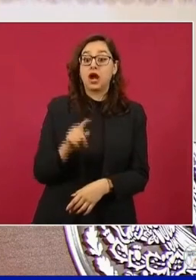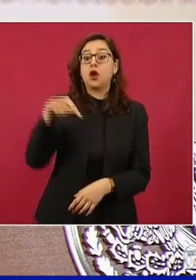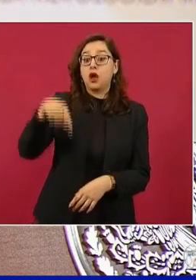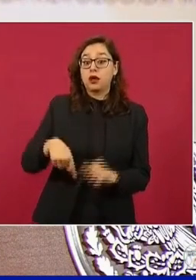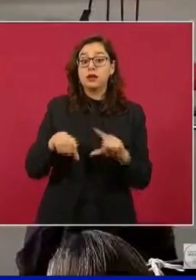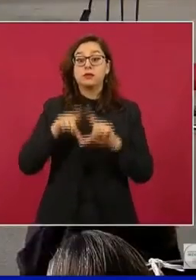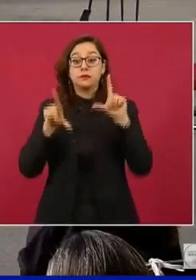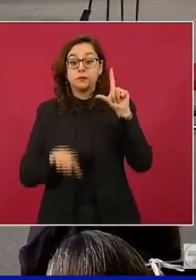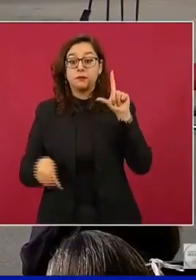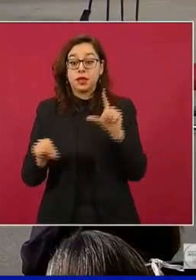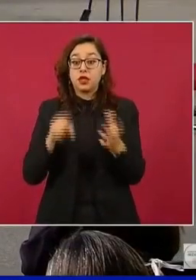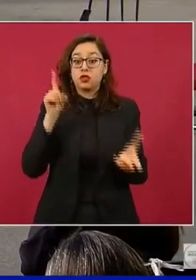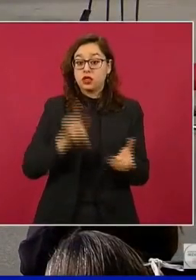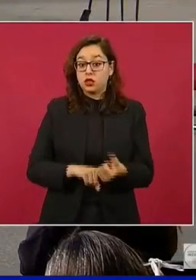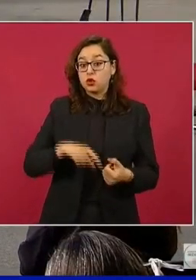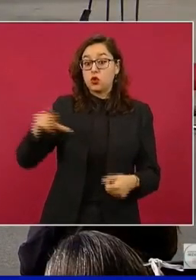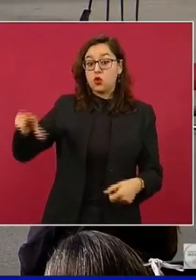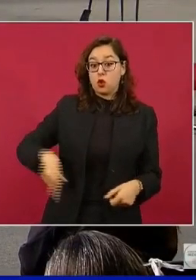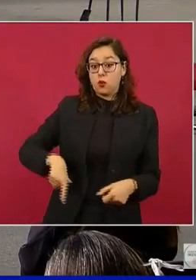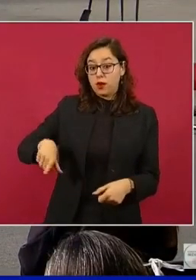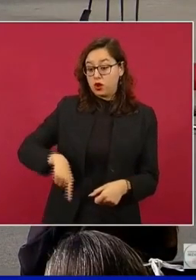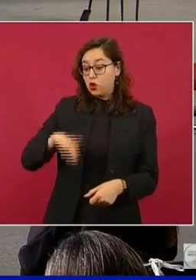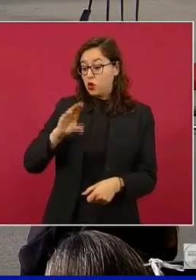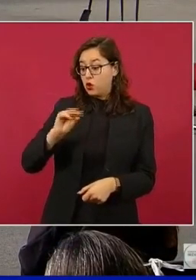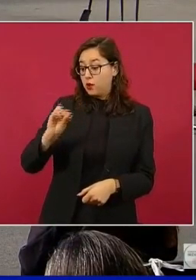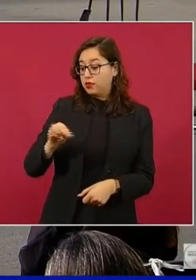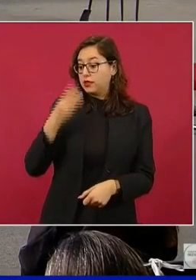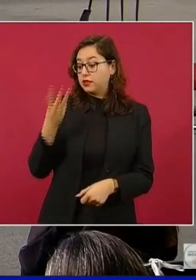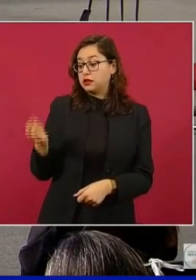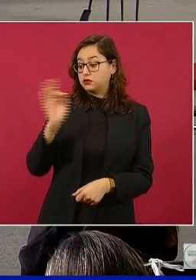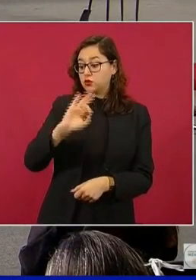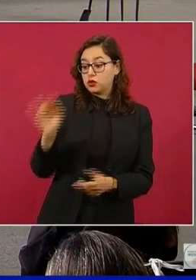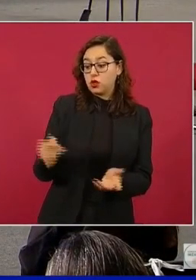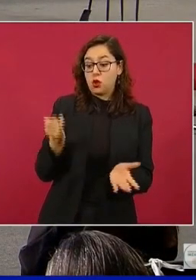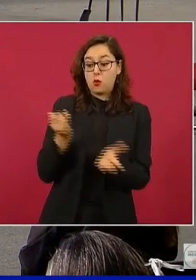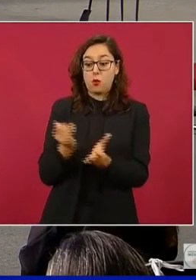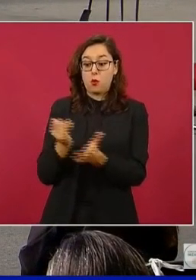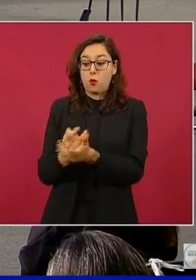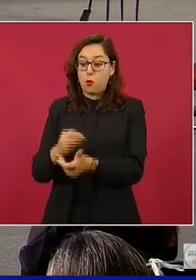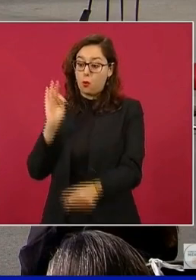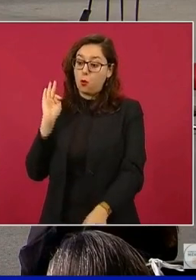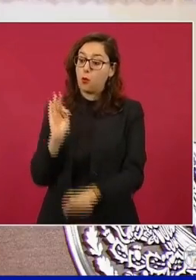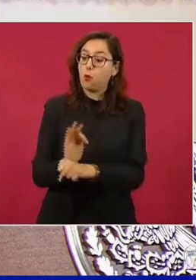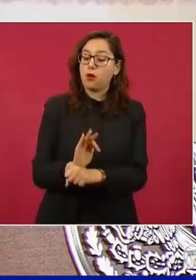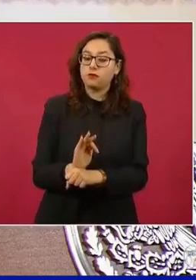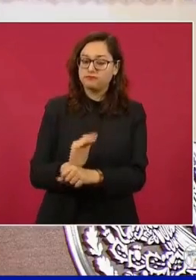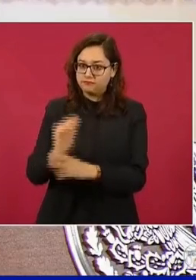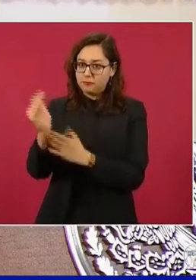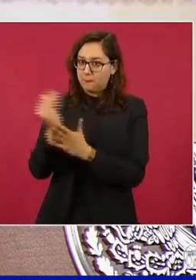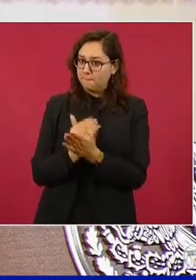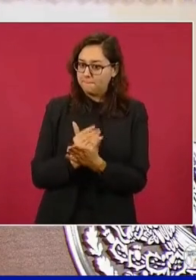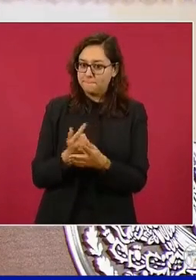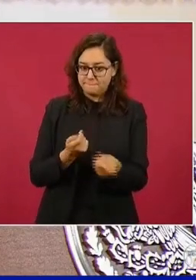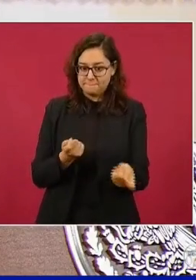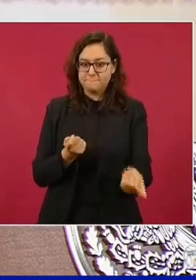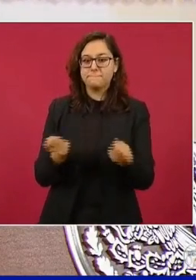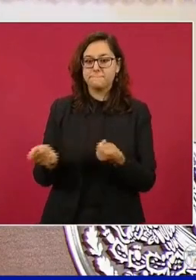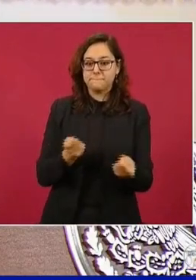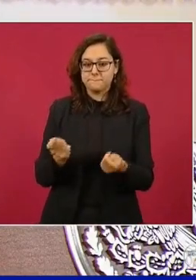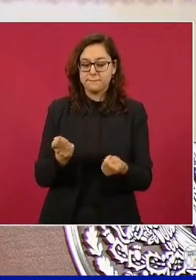del 93.27 por ciento, el precio del litro de gasolina regular